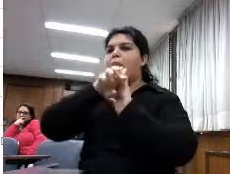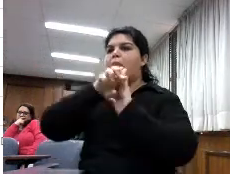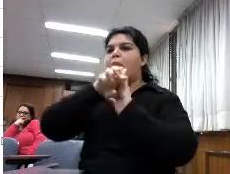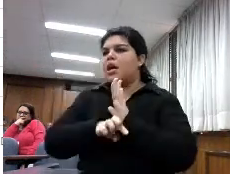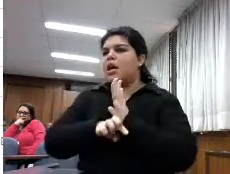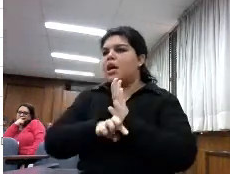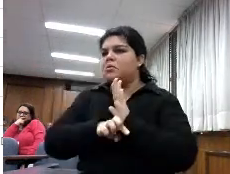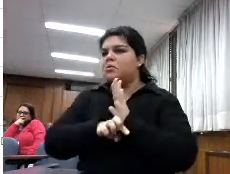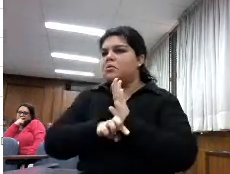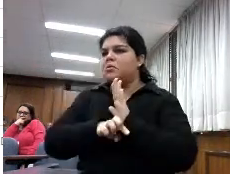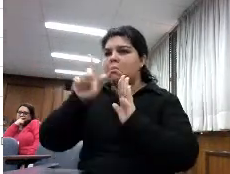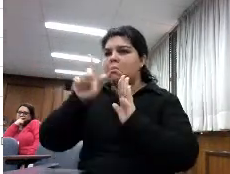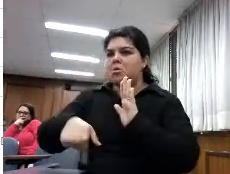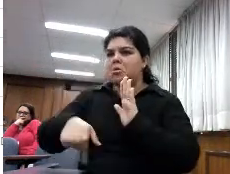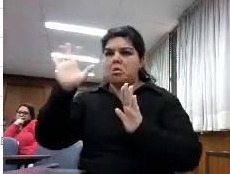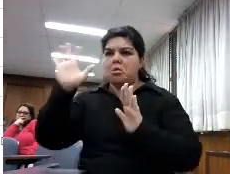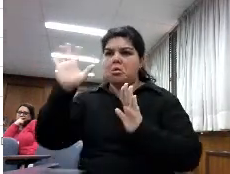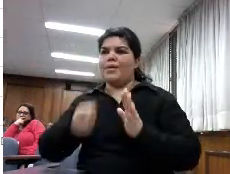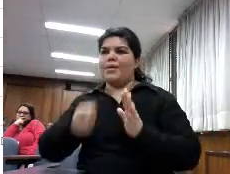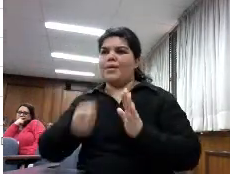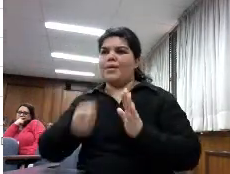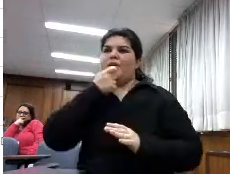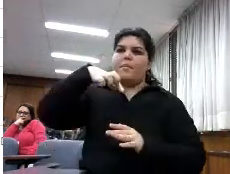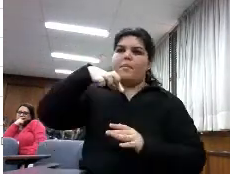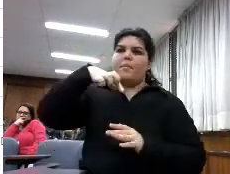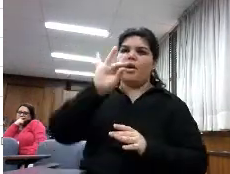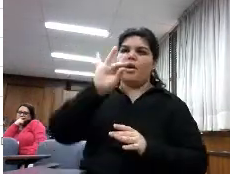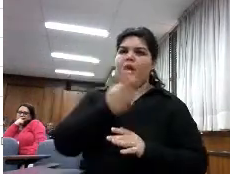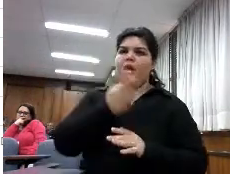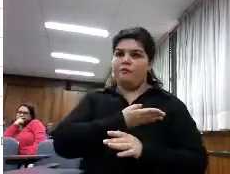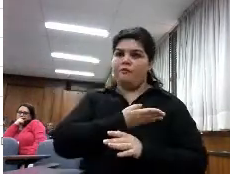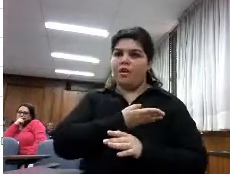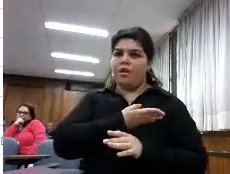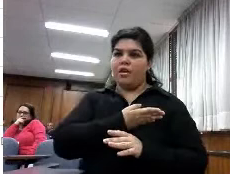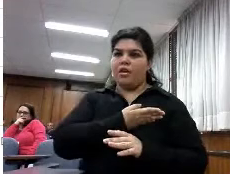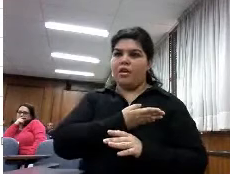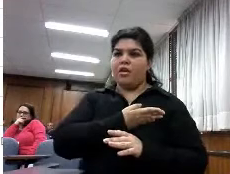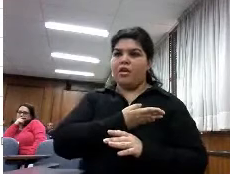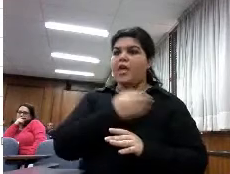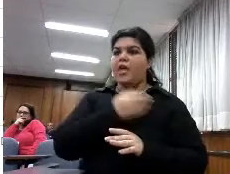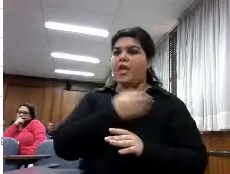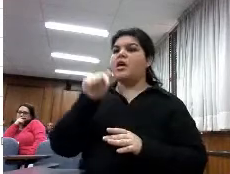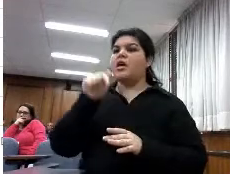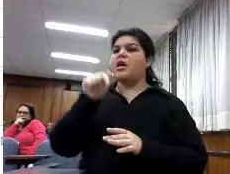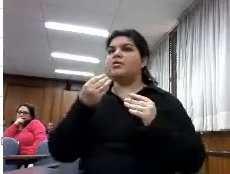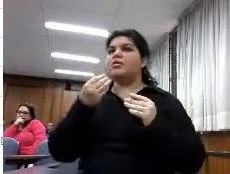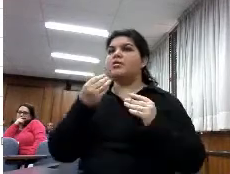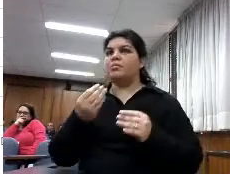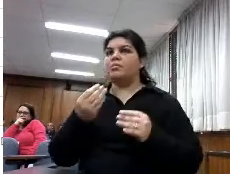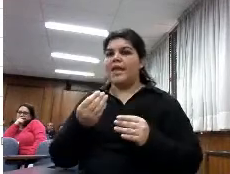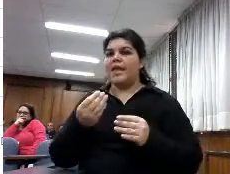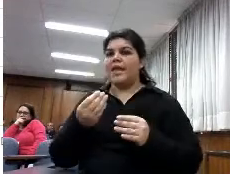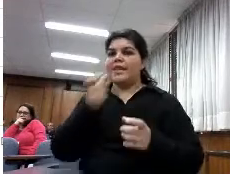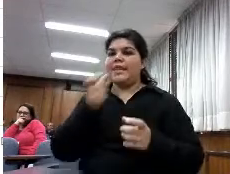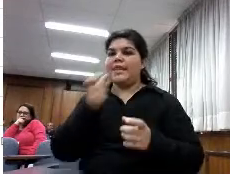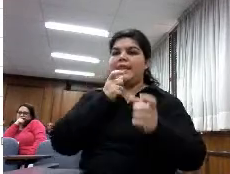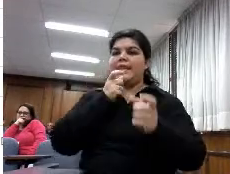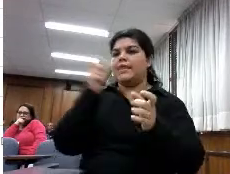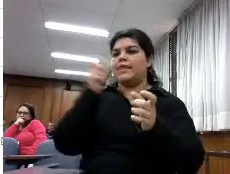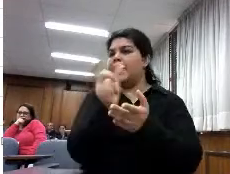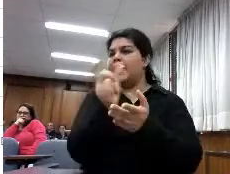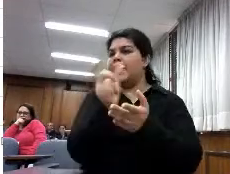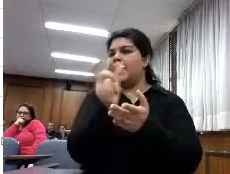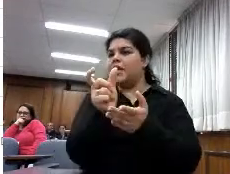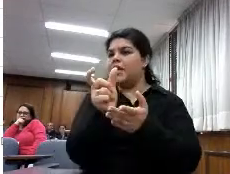un PDF que es un formato no líquido que no nos permite adaptar el texto a lo que nosotros queremos el